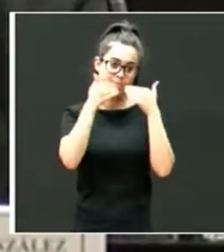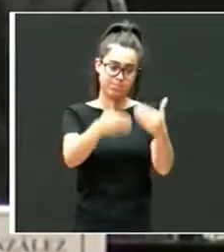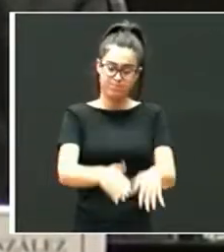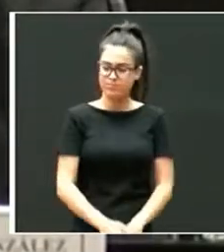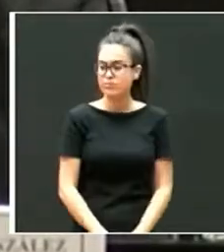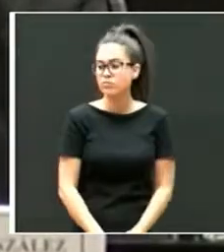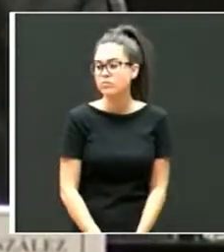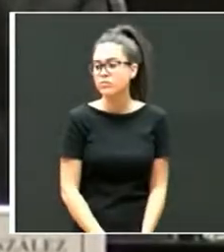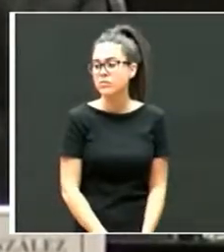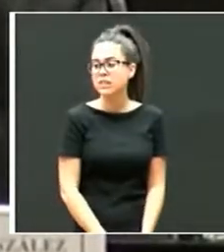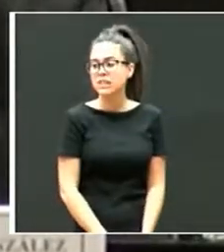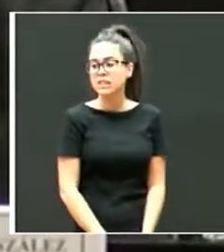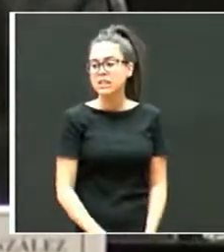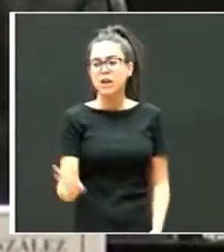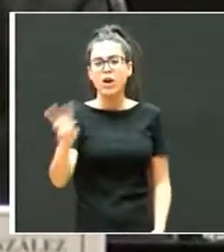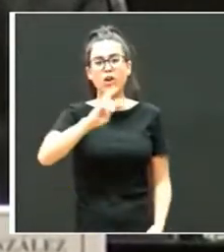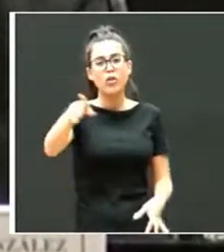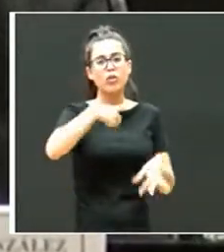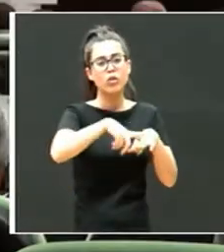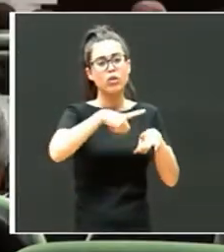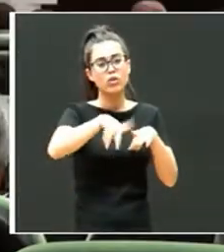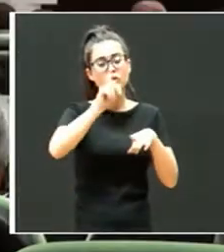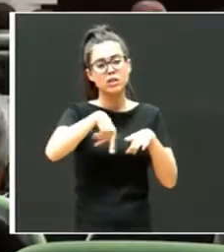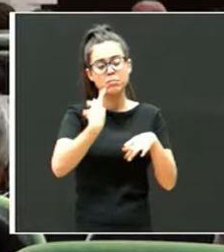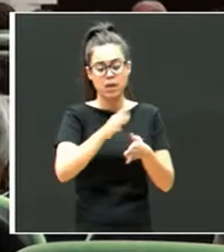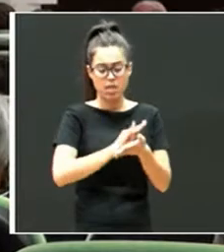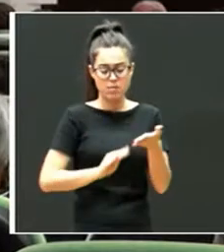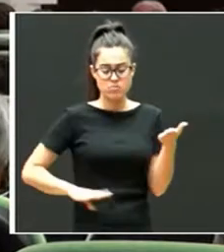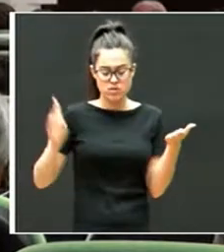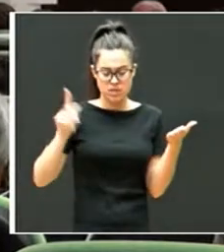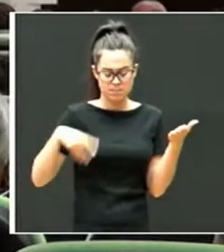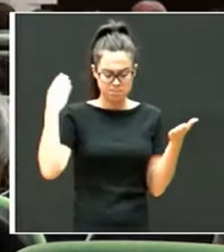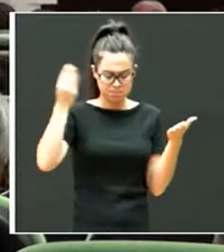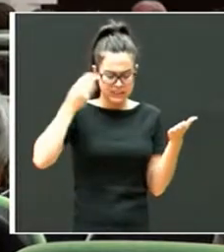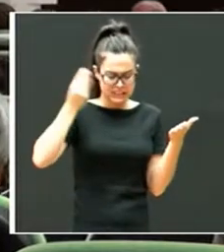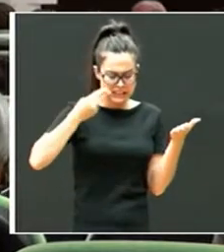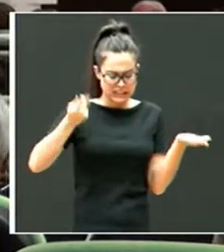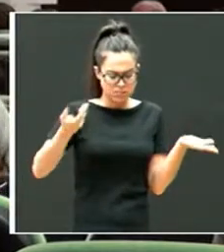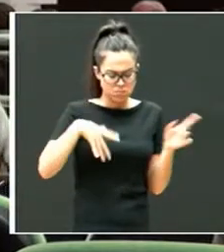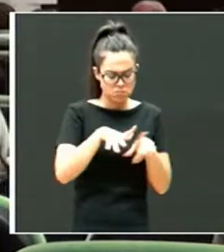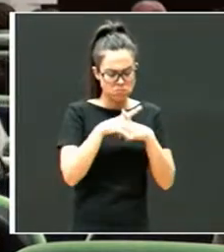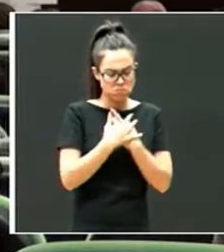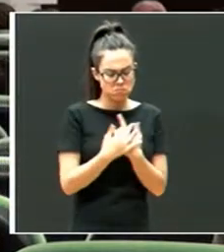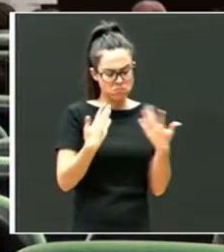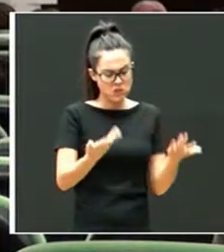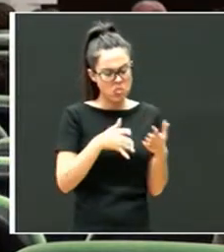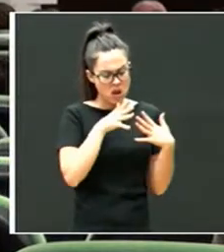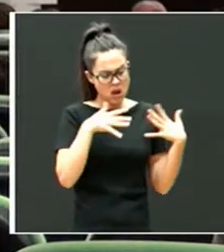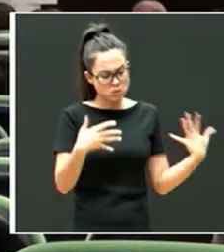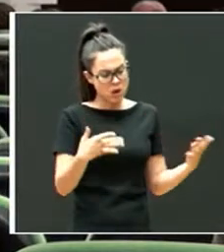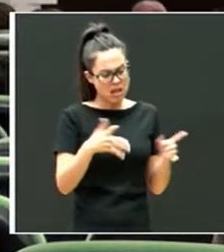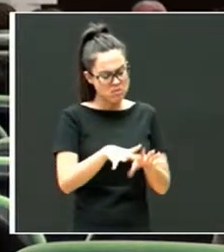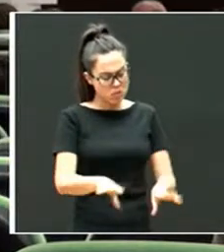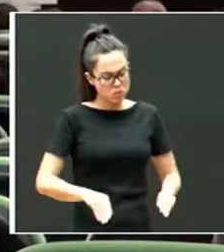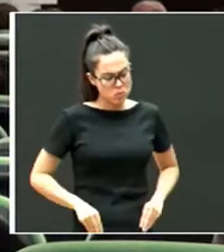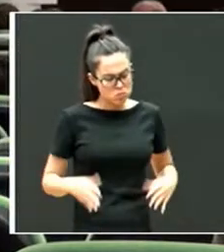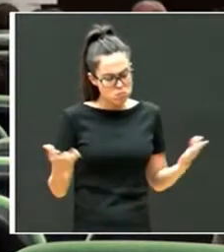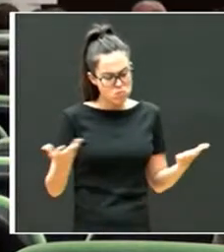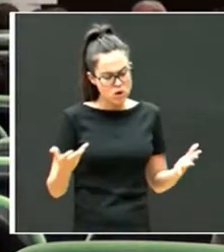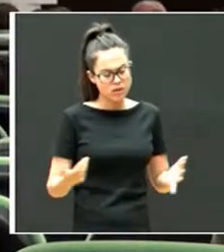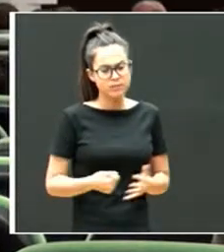Otra de las cosas que también he apuntado a la hora de pensar en cuál es la situación actual de la adopción es que